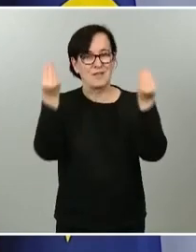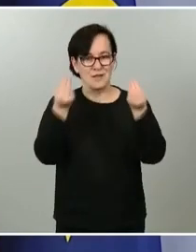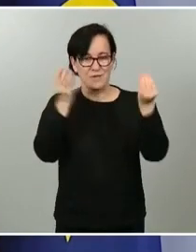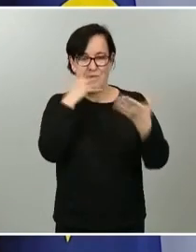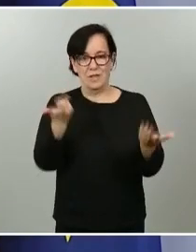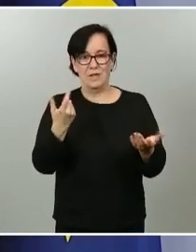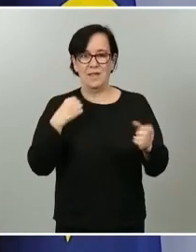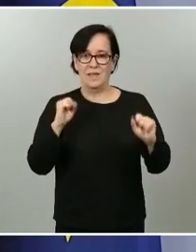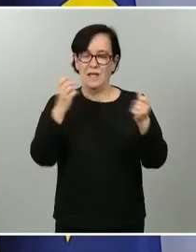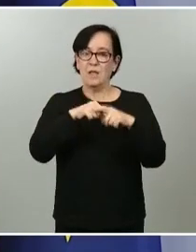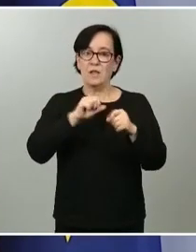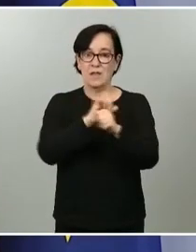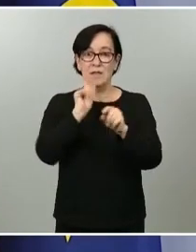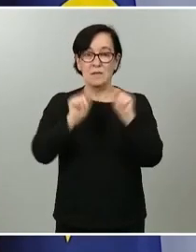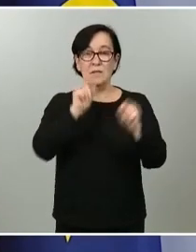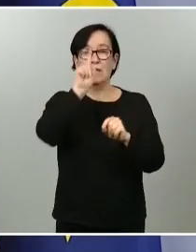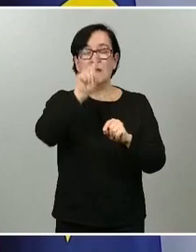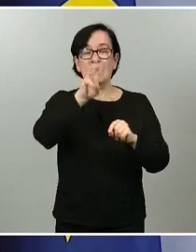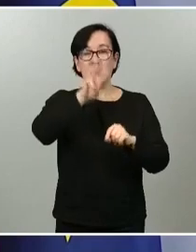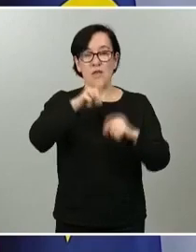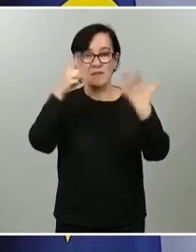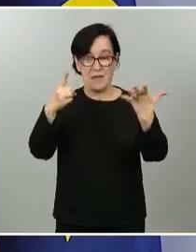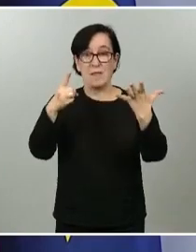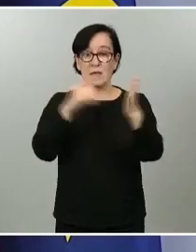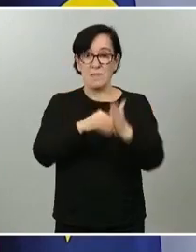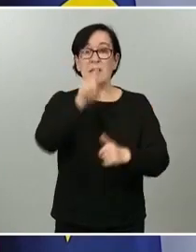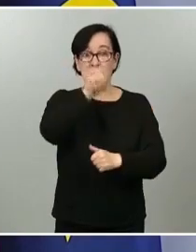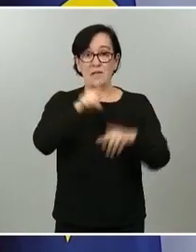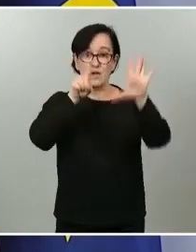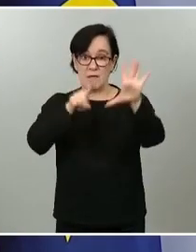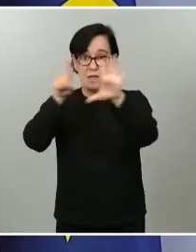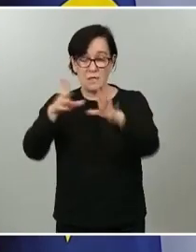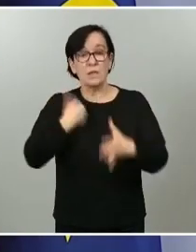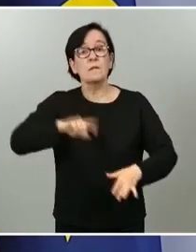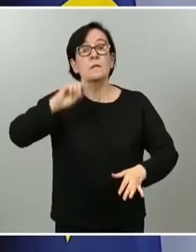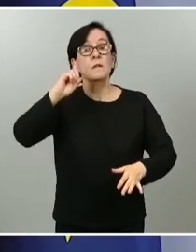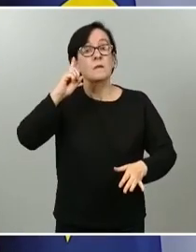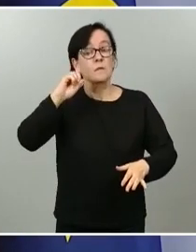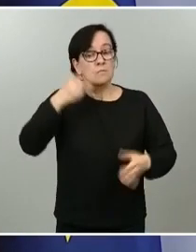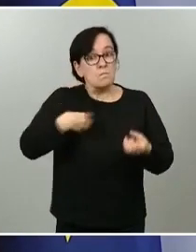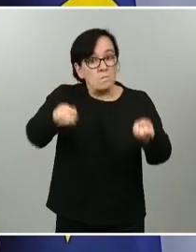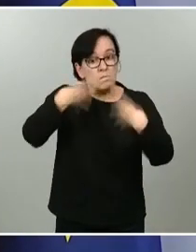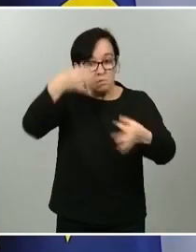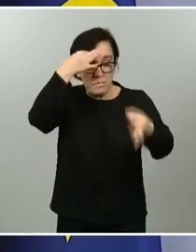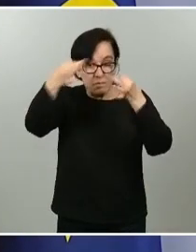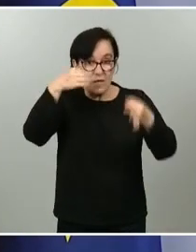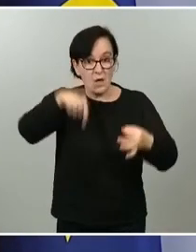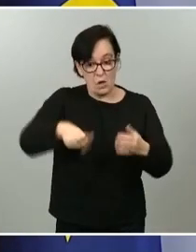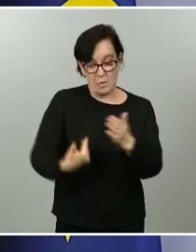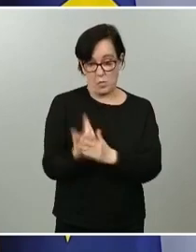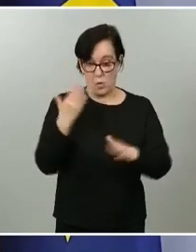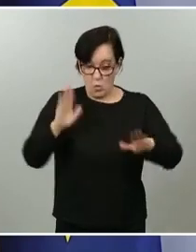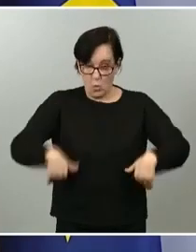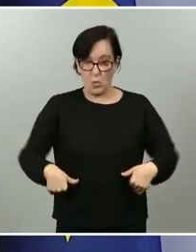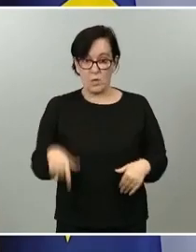y son ya 136.166. Bien, estos datos que hemos conocido esta mañana, en el último día de la semana,